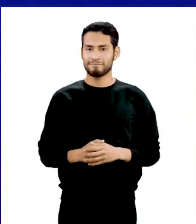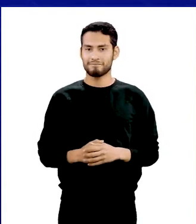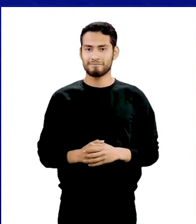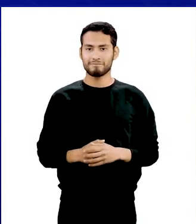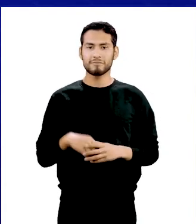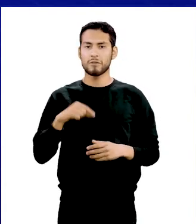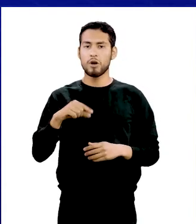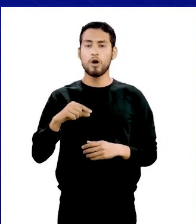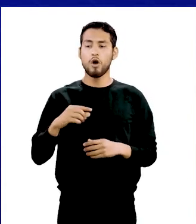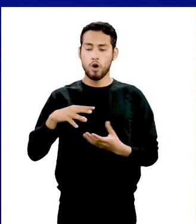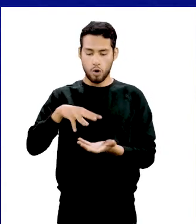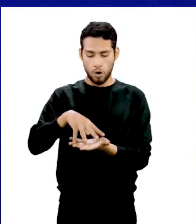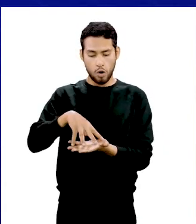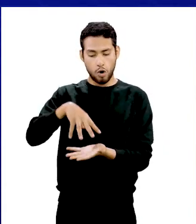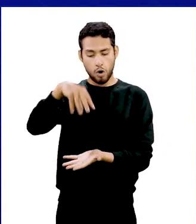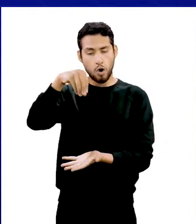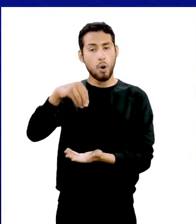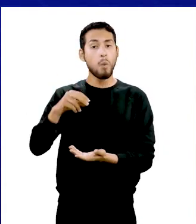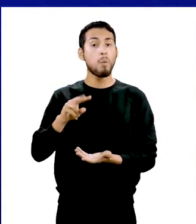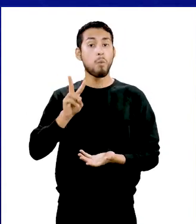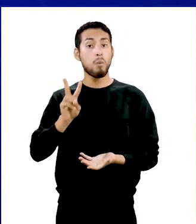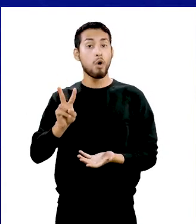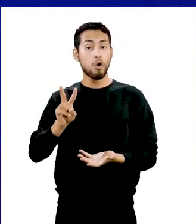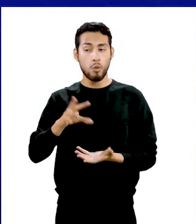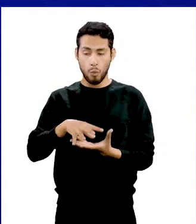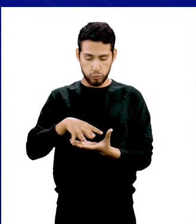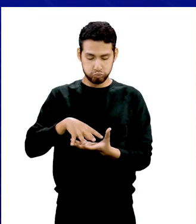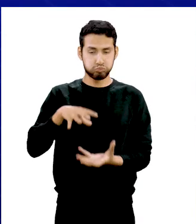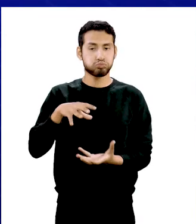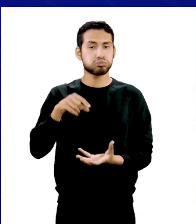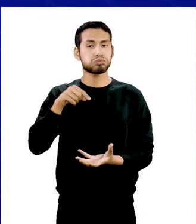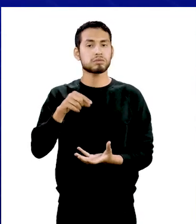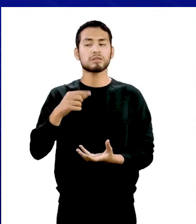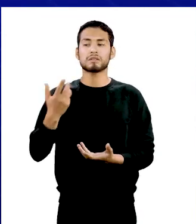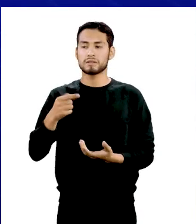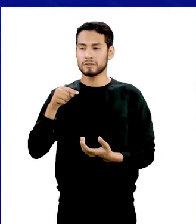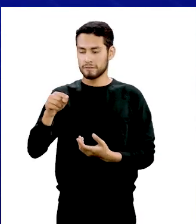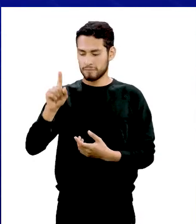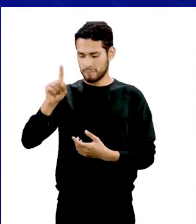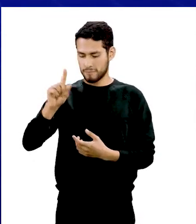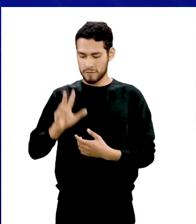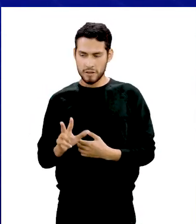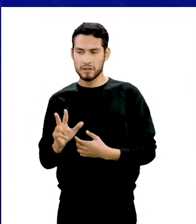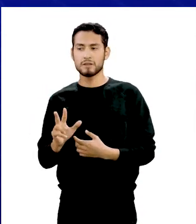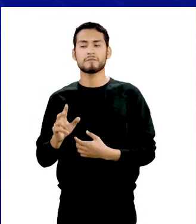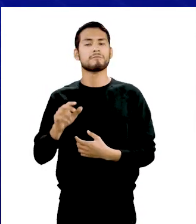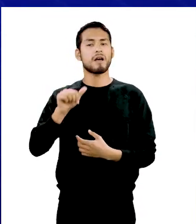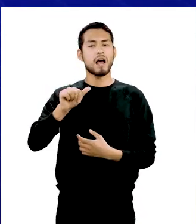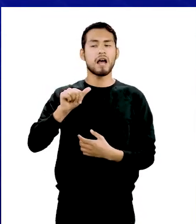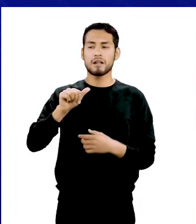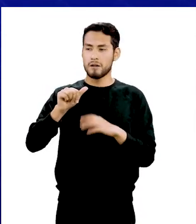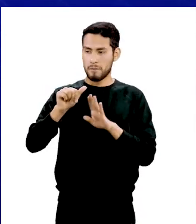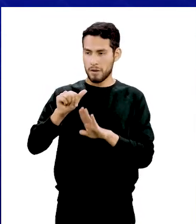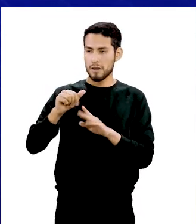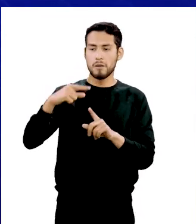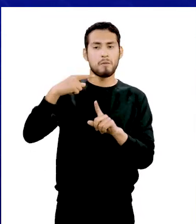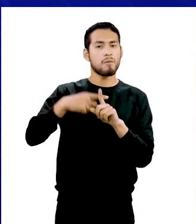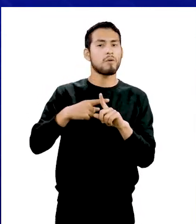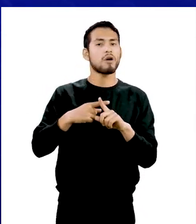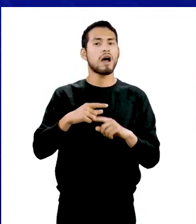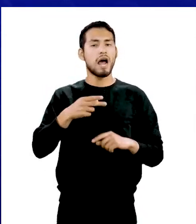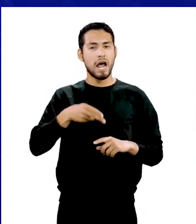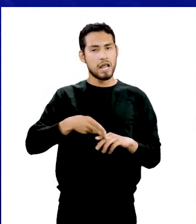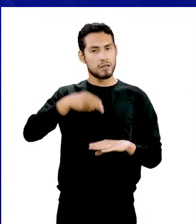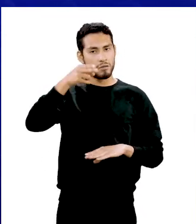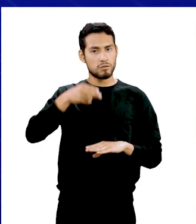El volumen de un cono se calcula como la tercera parte del producto del área de la base y su altura.